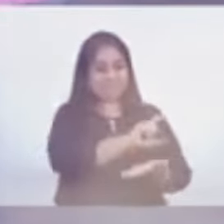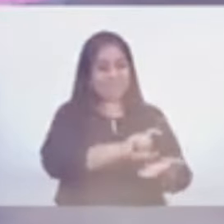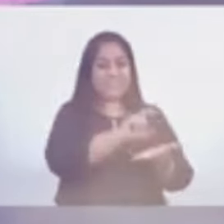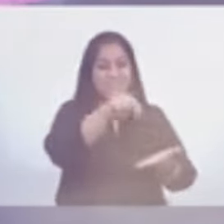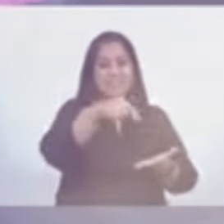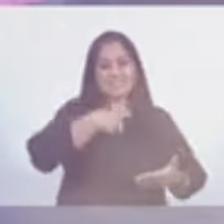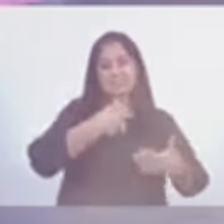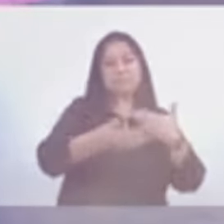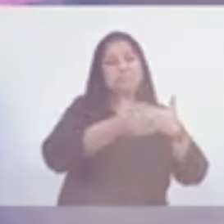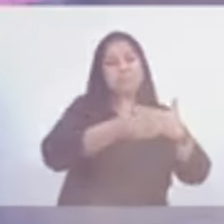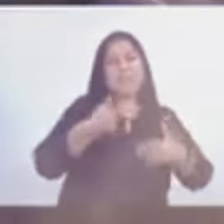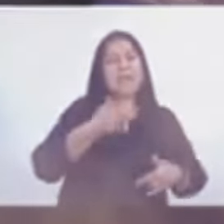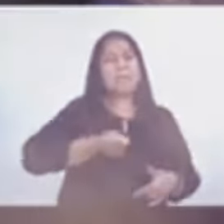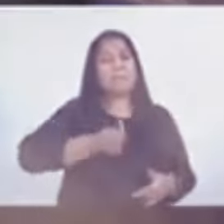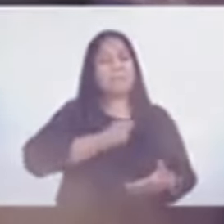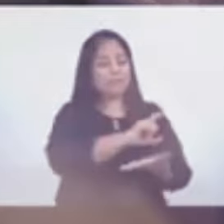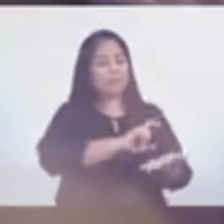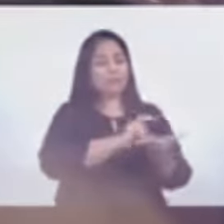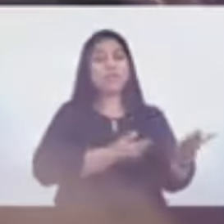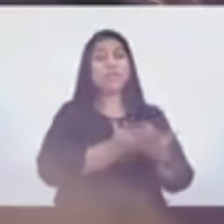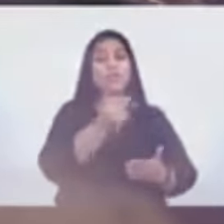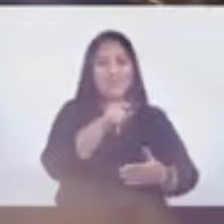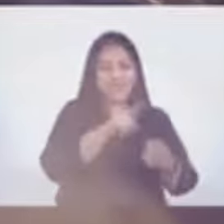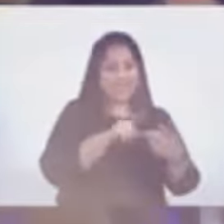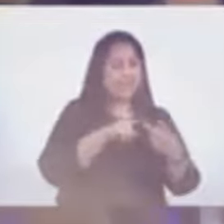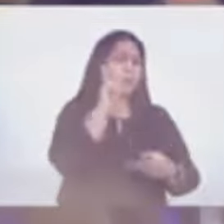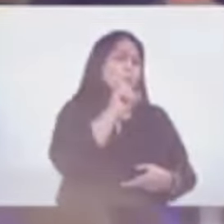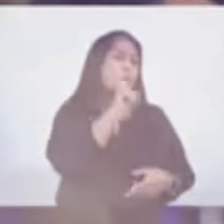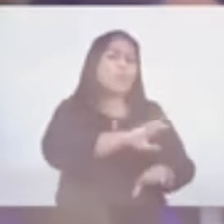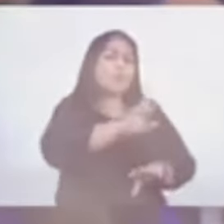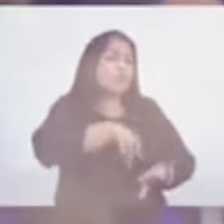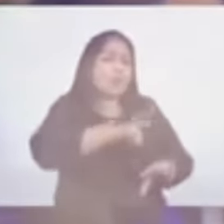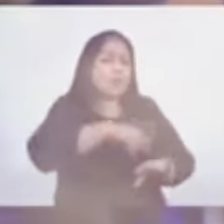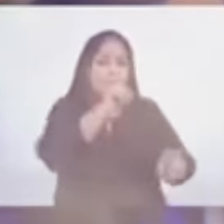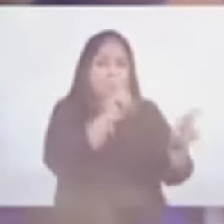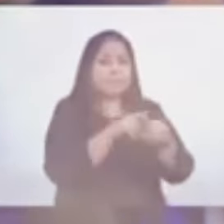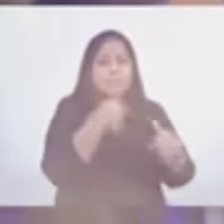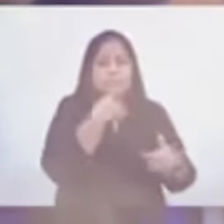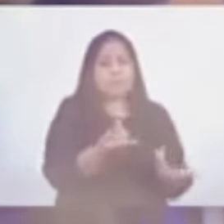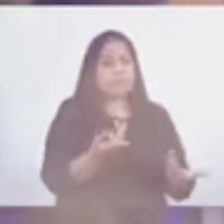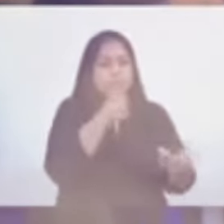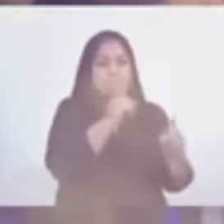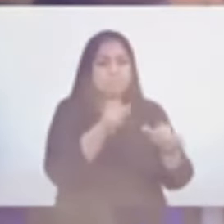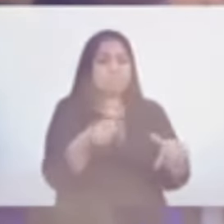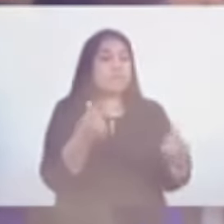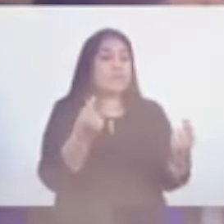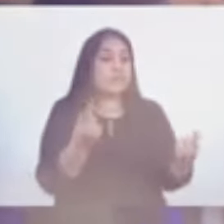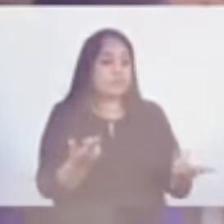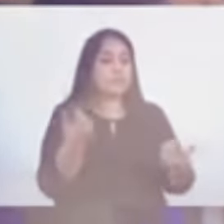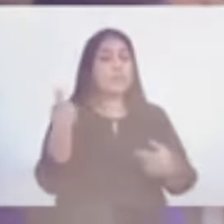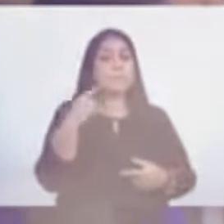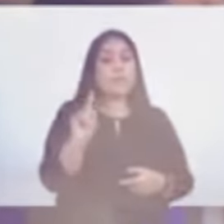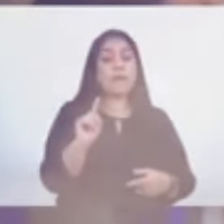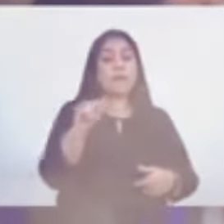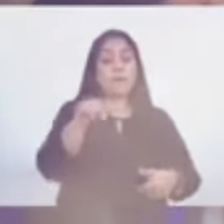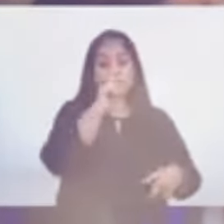y en esa zona. Y fue una juventud normal, preocupada con, bueno, qué es lo que vamos a hacer para